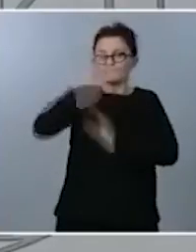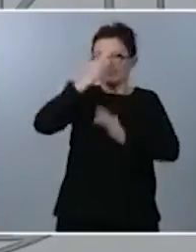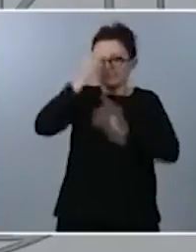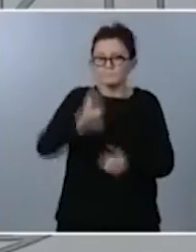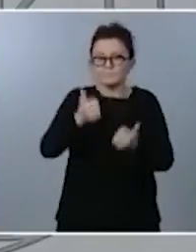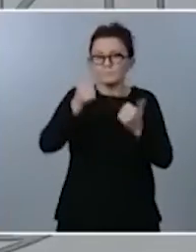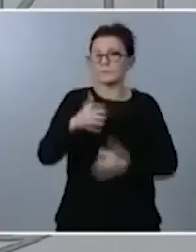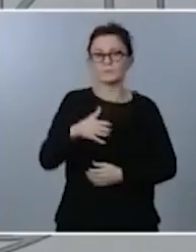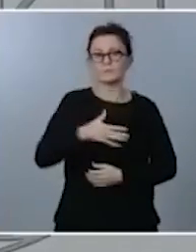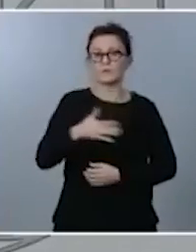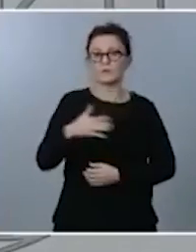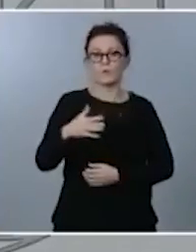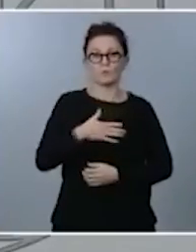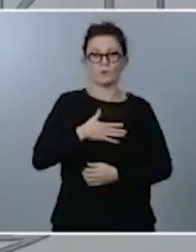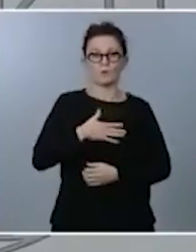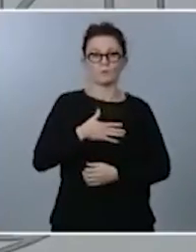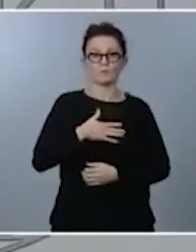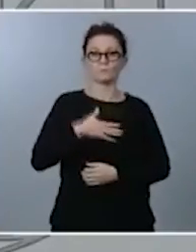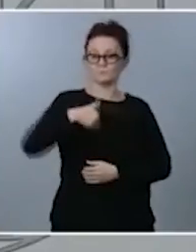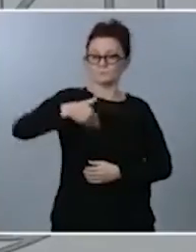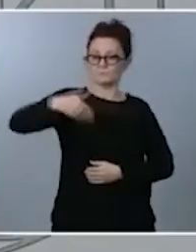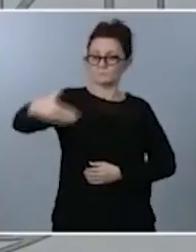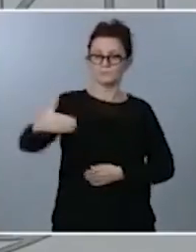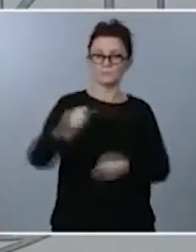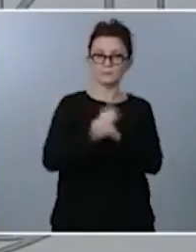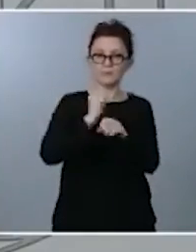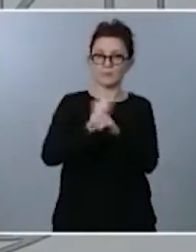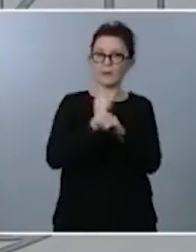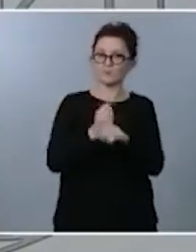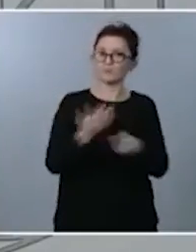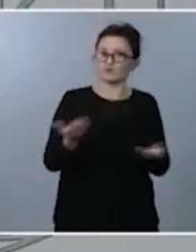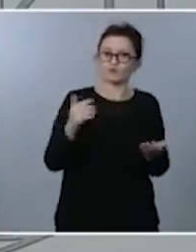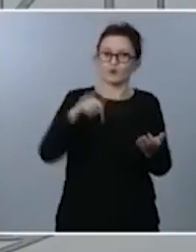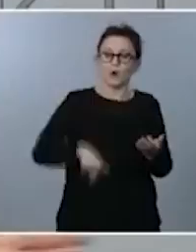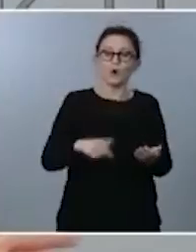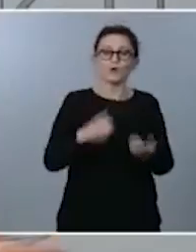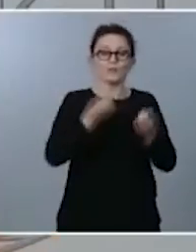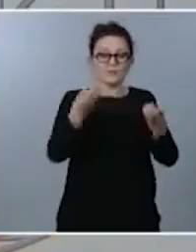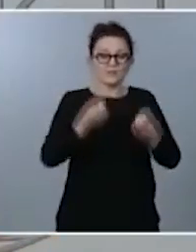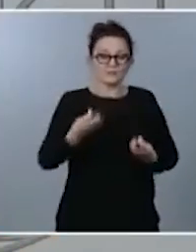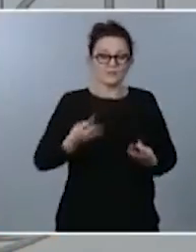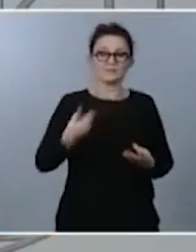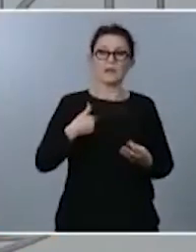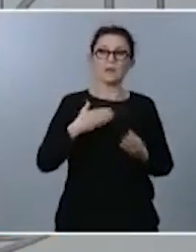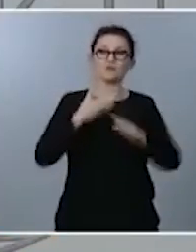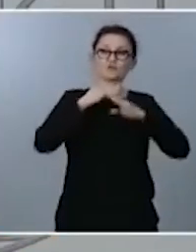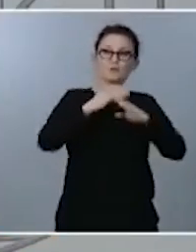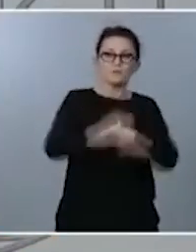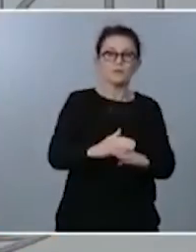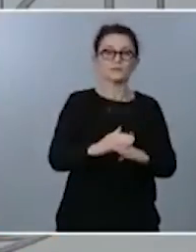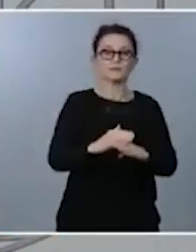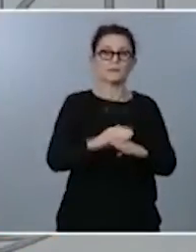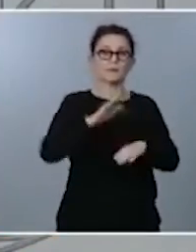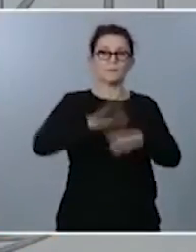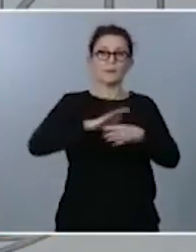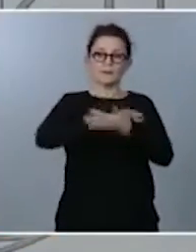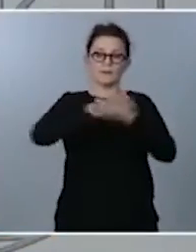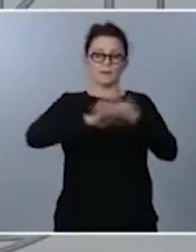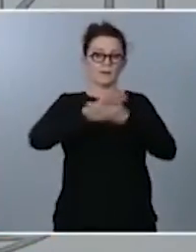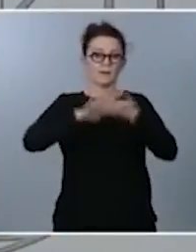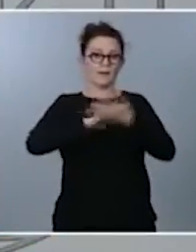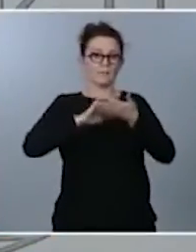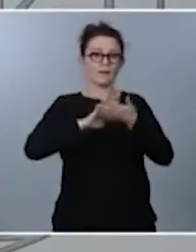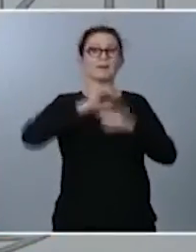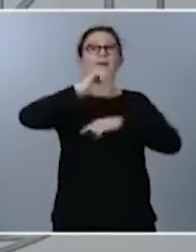que vamos a trabajar las iremos trabajando creo que hoy tenemos cifras por delante suficientemente extensas como para que podamos desgranarlas